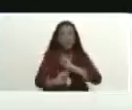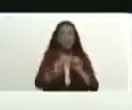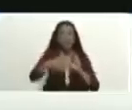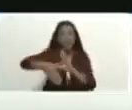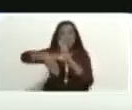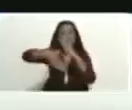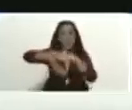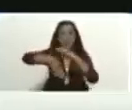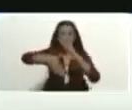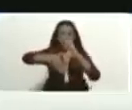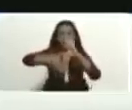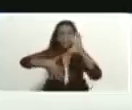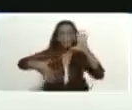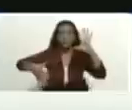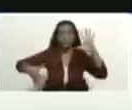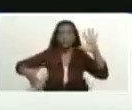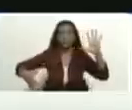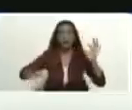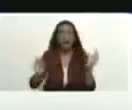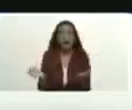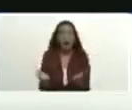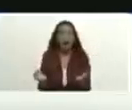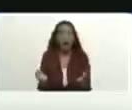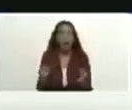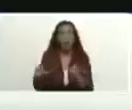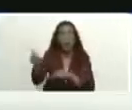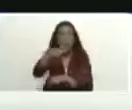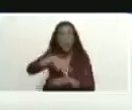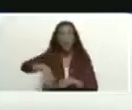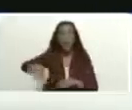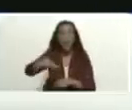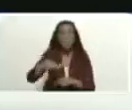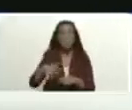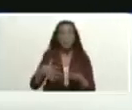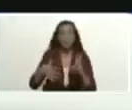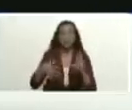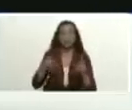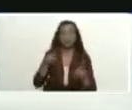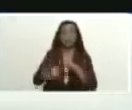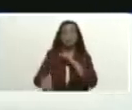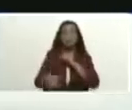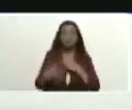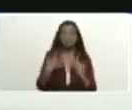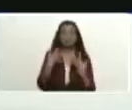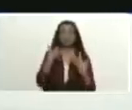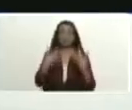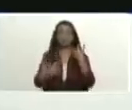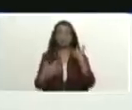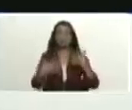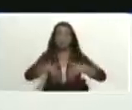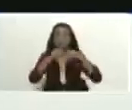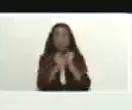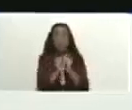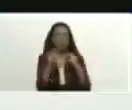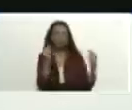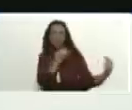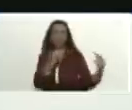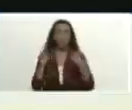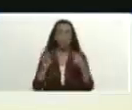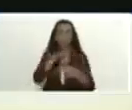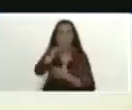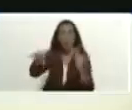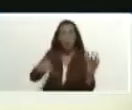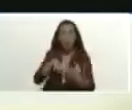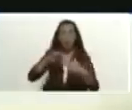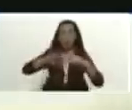América ya logró en su época crear rencillas intrigas enfrentamientos conflictos